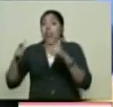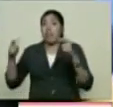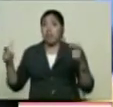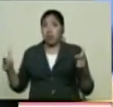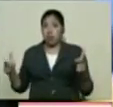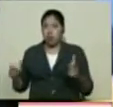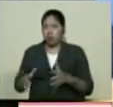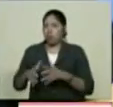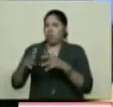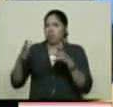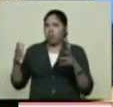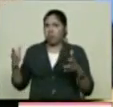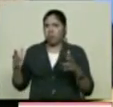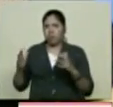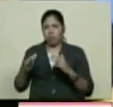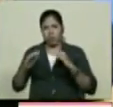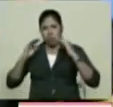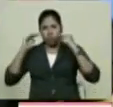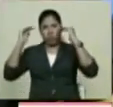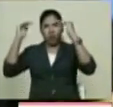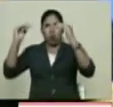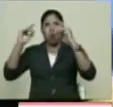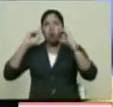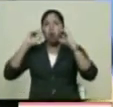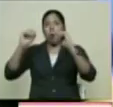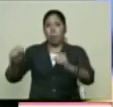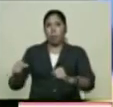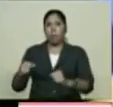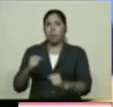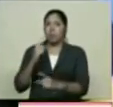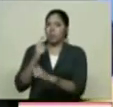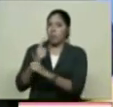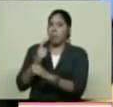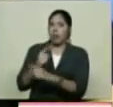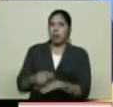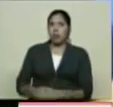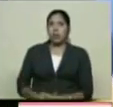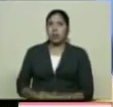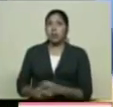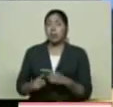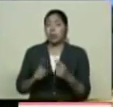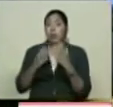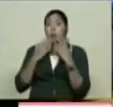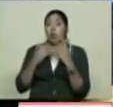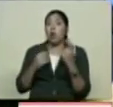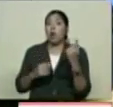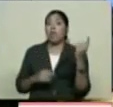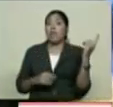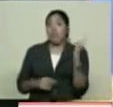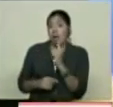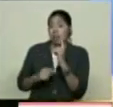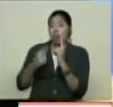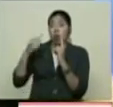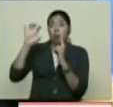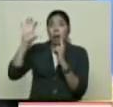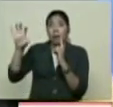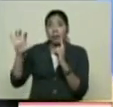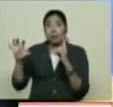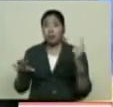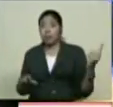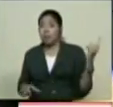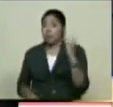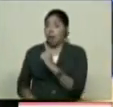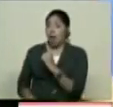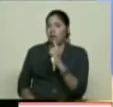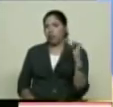alta competencia Que estamos buscando Porque Al fin y al cabo Si viene alguien De otro país Que está rankeado Pues a